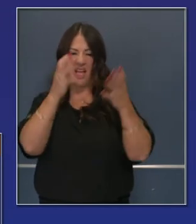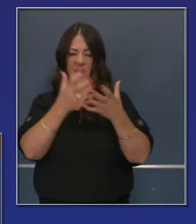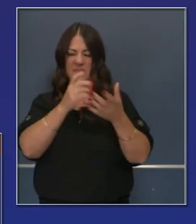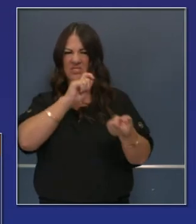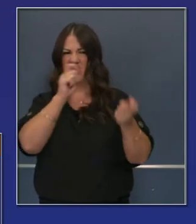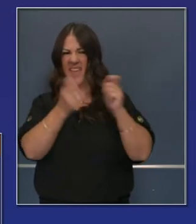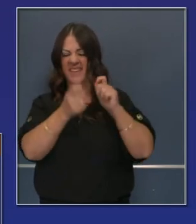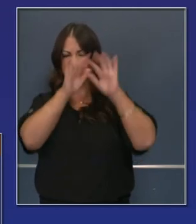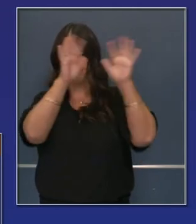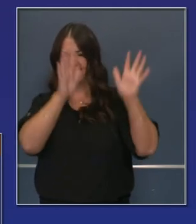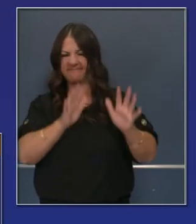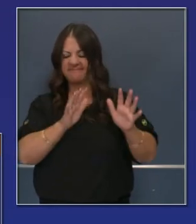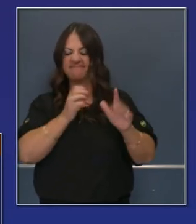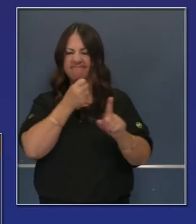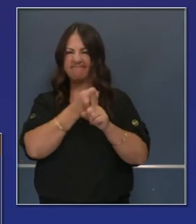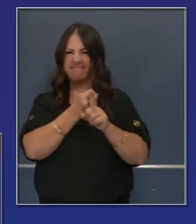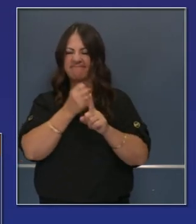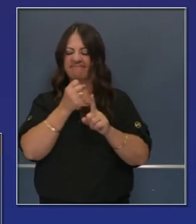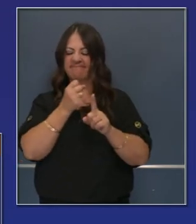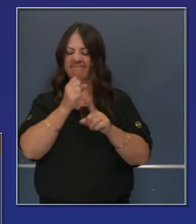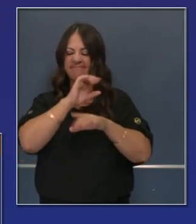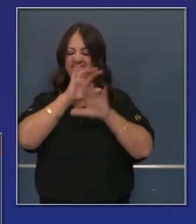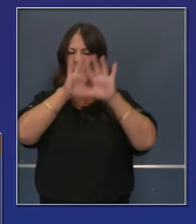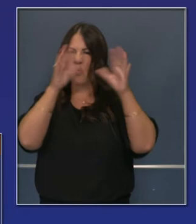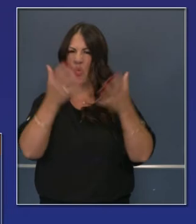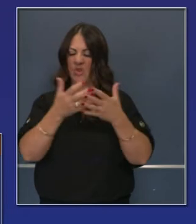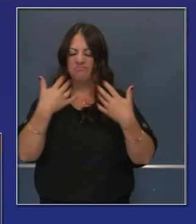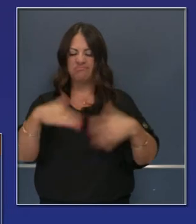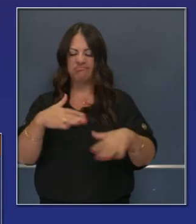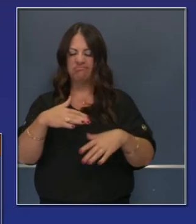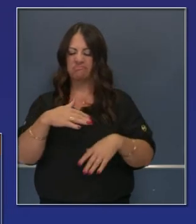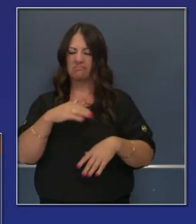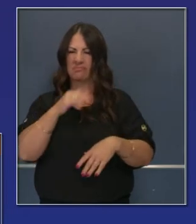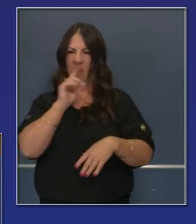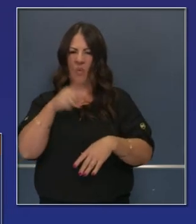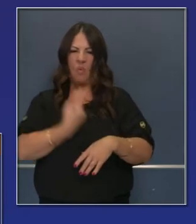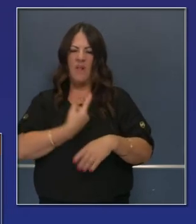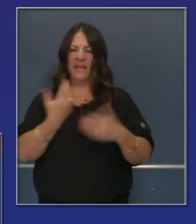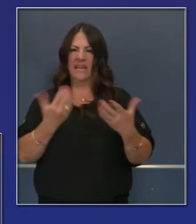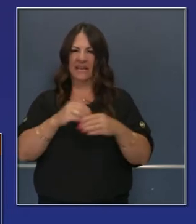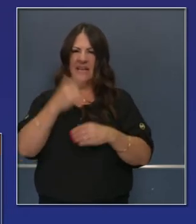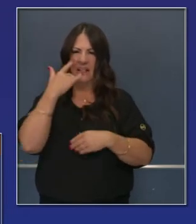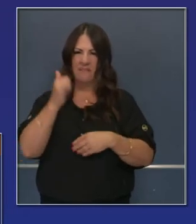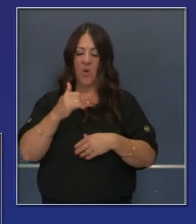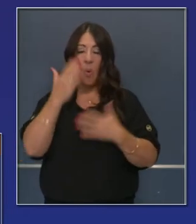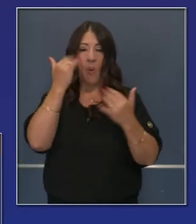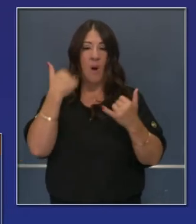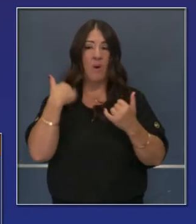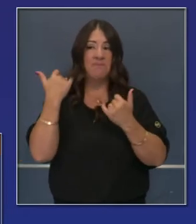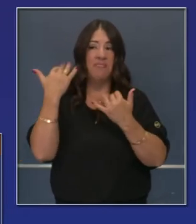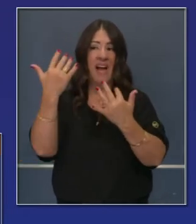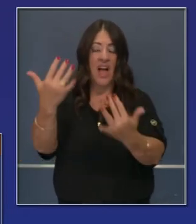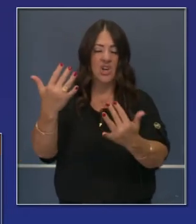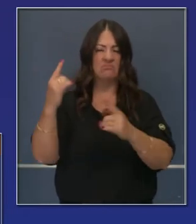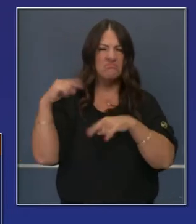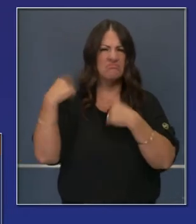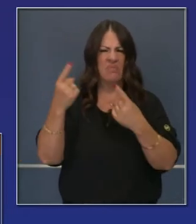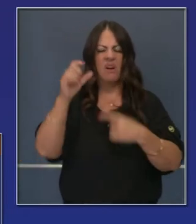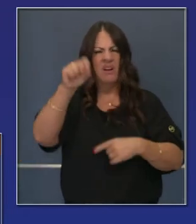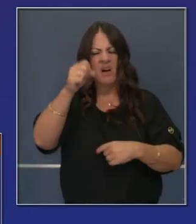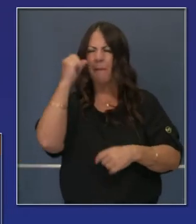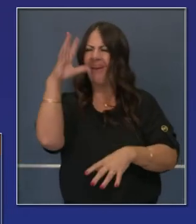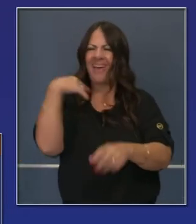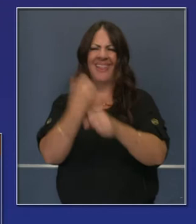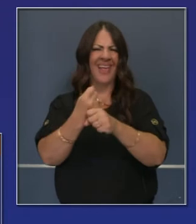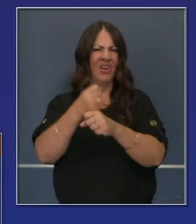real. Él exagera los retos que enfrentamos y no es exclusivamente la única razón por la cual tenemos